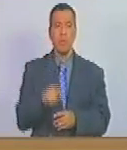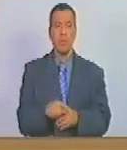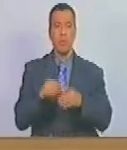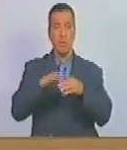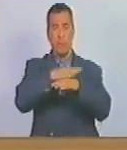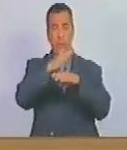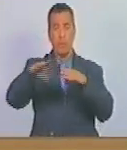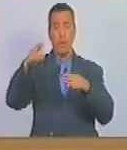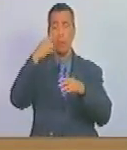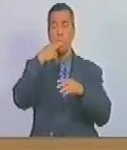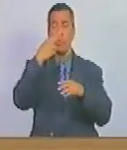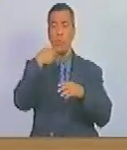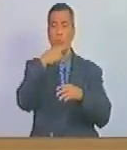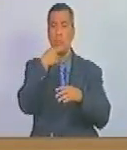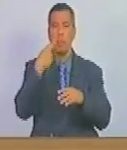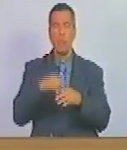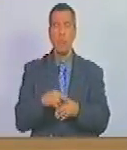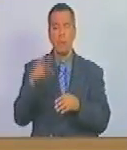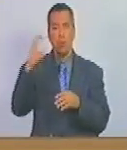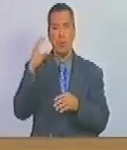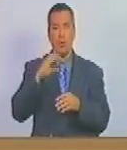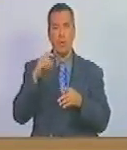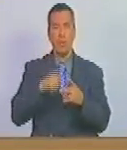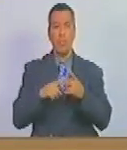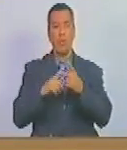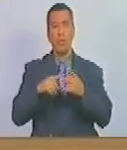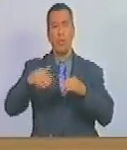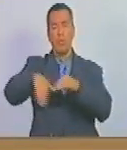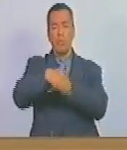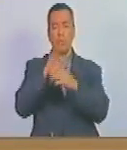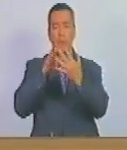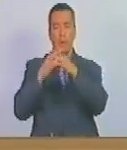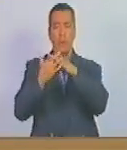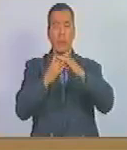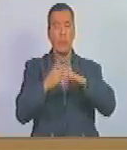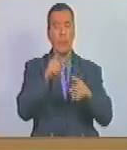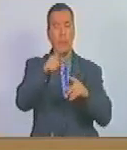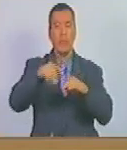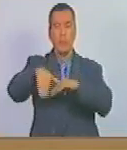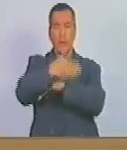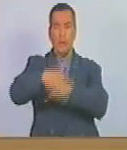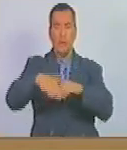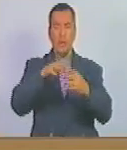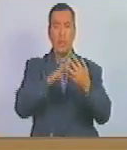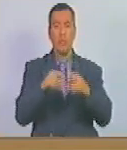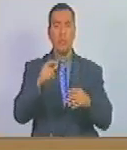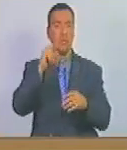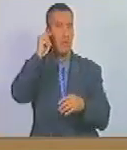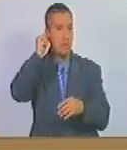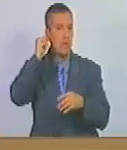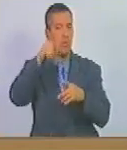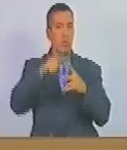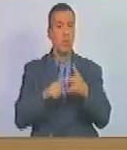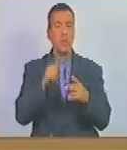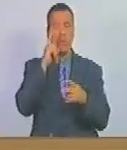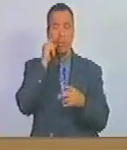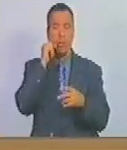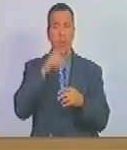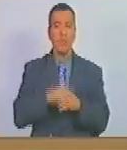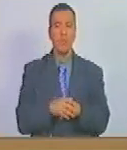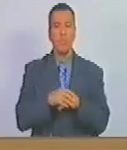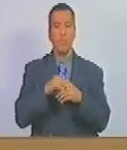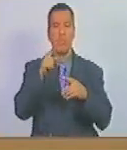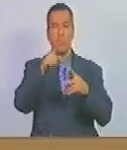los techos rojos caracas la de sus barrios la de sus calles la de sus mujeres la de sus hombres